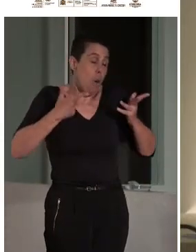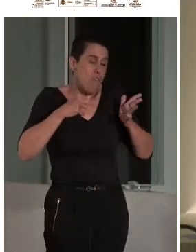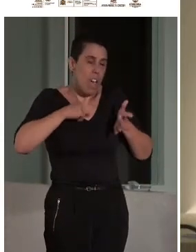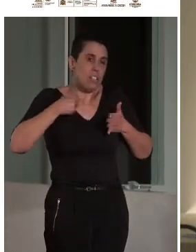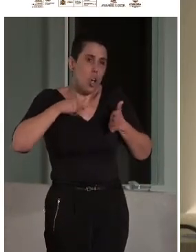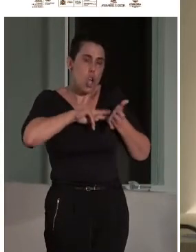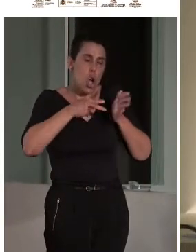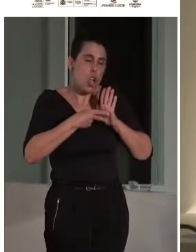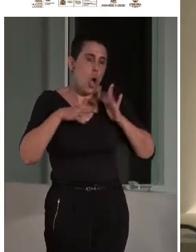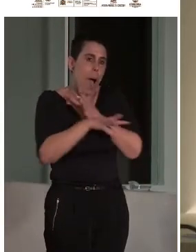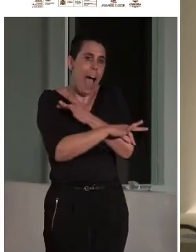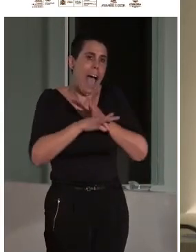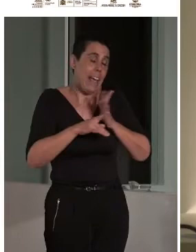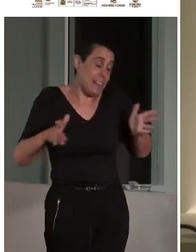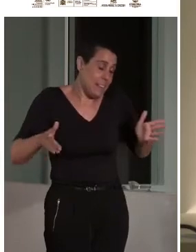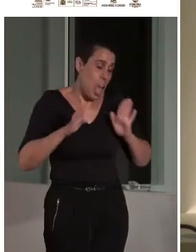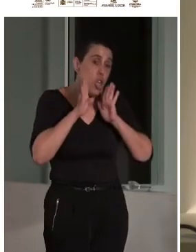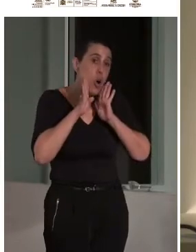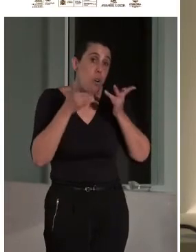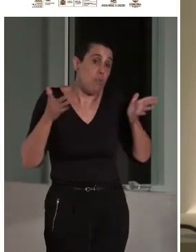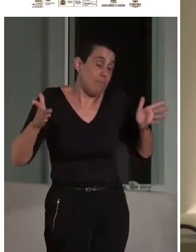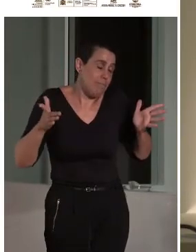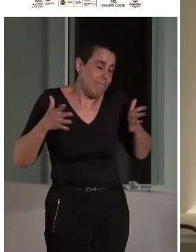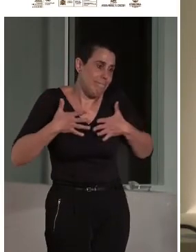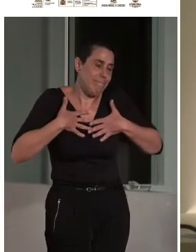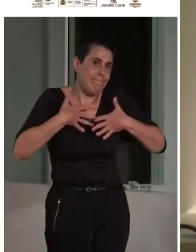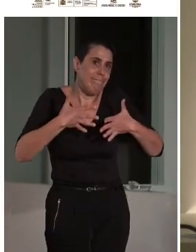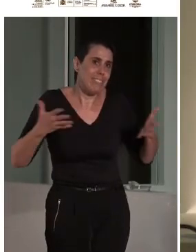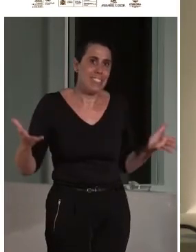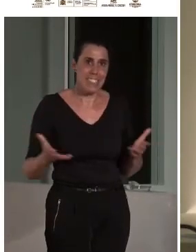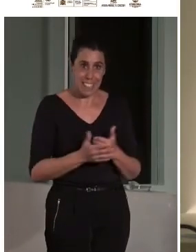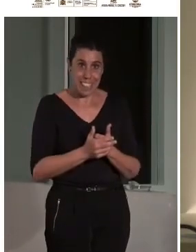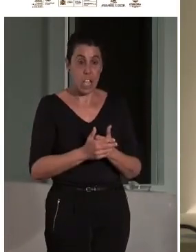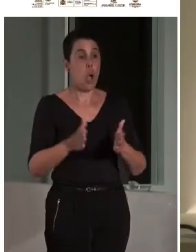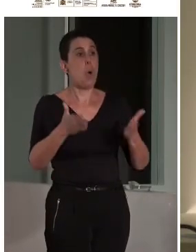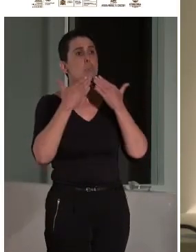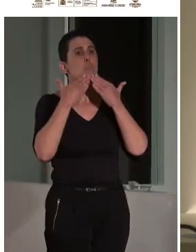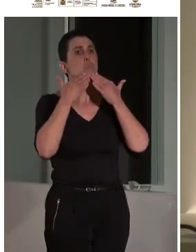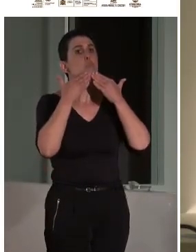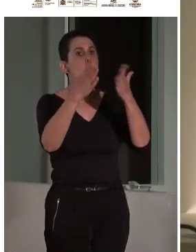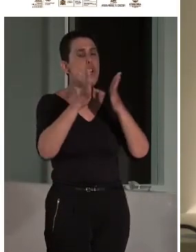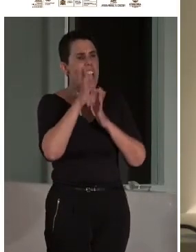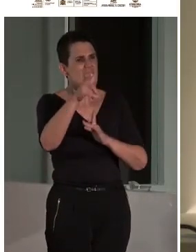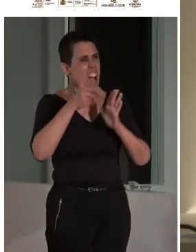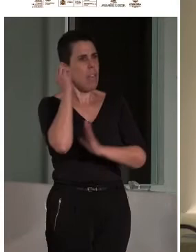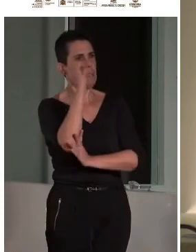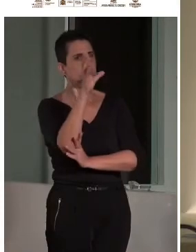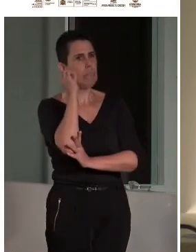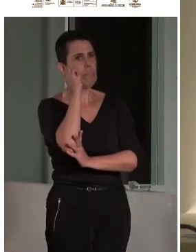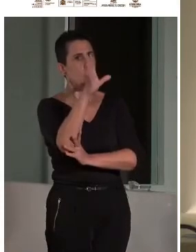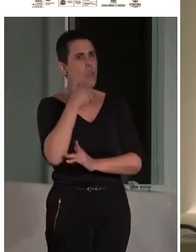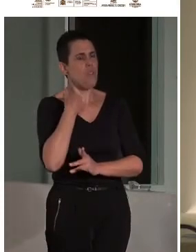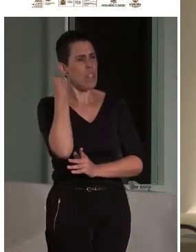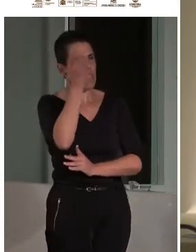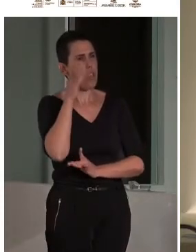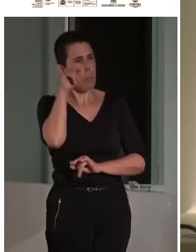sé, lo sé, lo sé. Y te agradezco muchísimo todo lo que has dicho. Creo que es una lección y tenemos que escuchar mucho lo que has dicho. Te